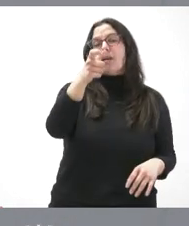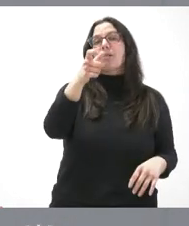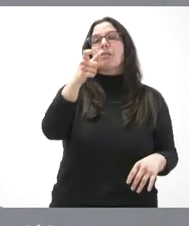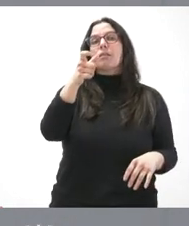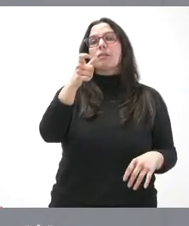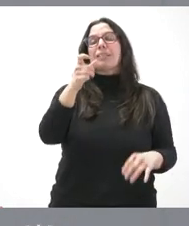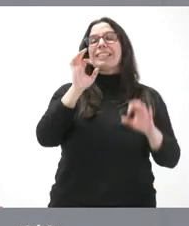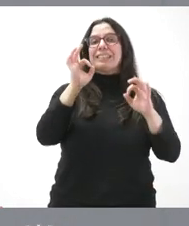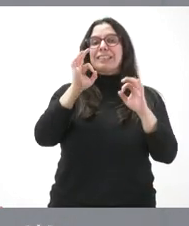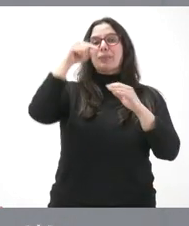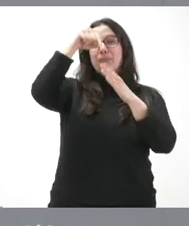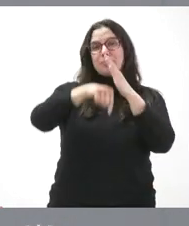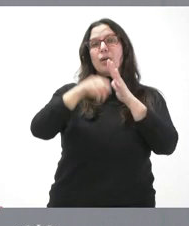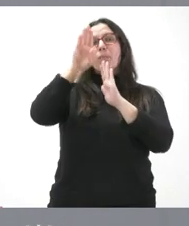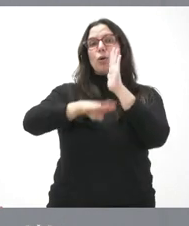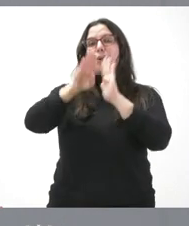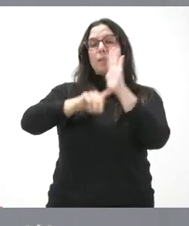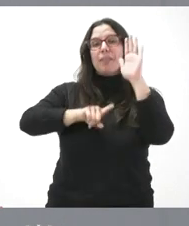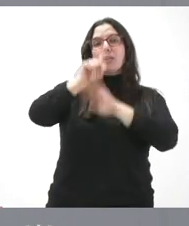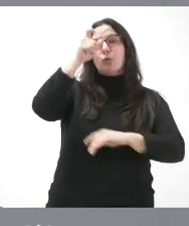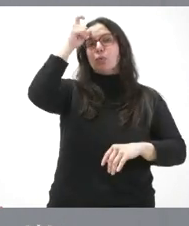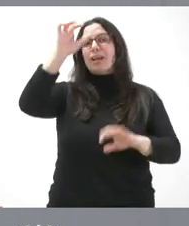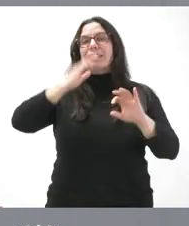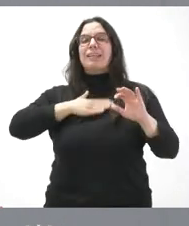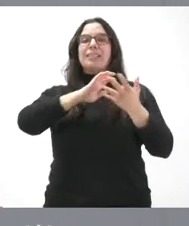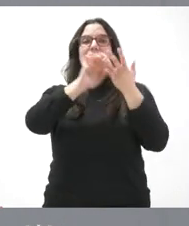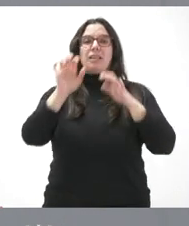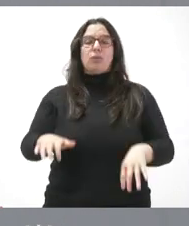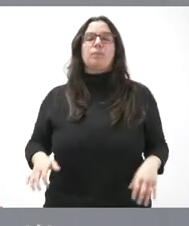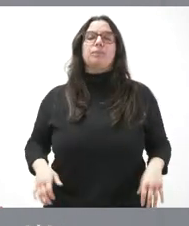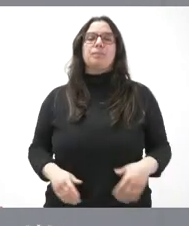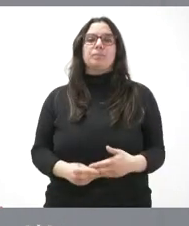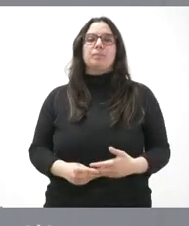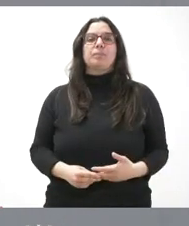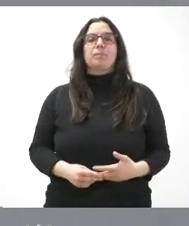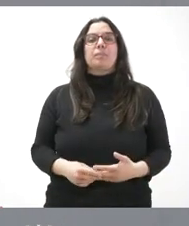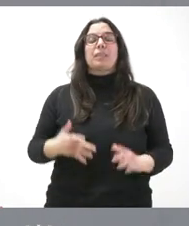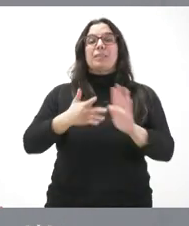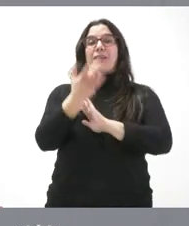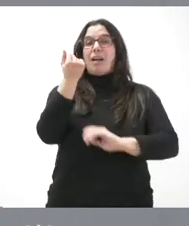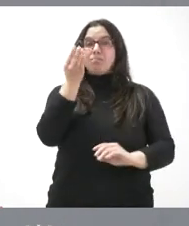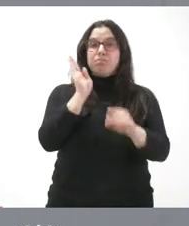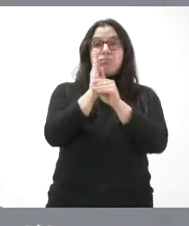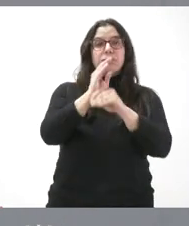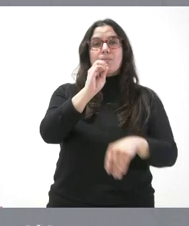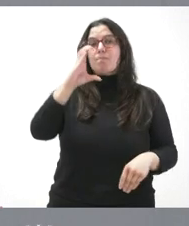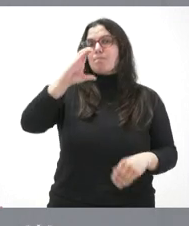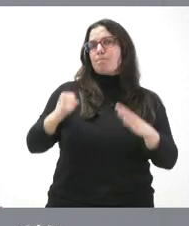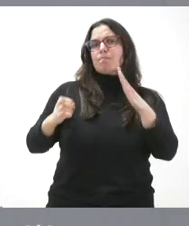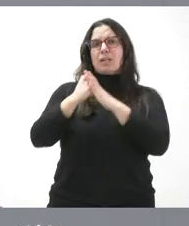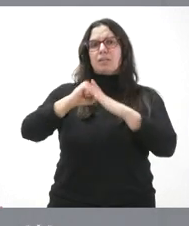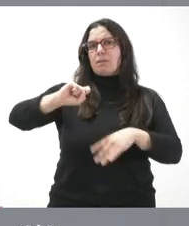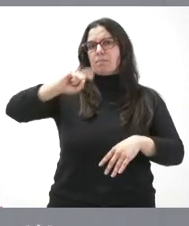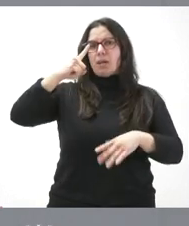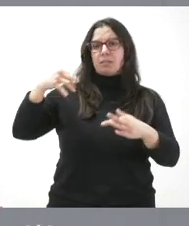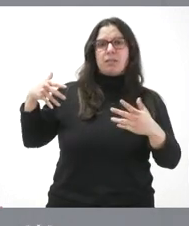concreto en el marco del programa de desarrollo rural de Castilla y León. Es la mayor cifra de ayudas convocada y resuelta en